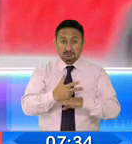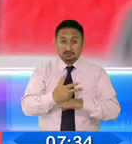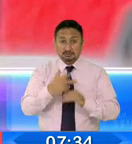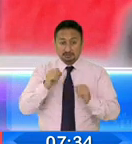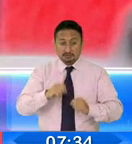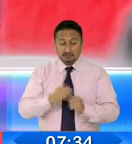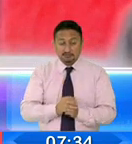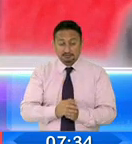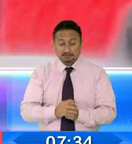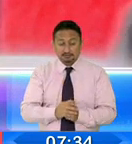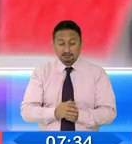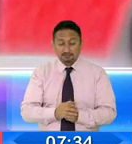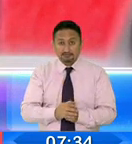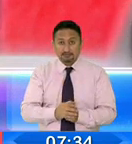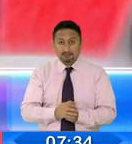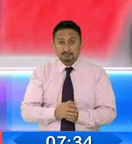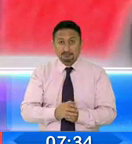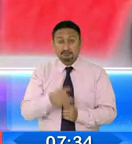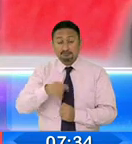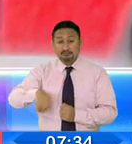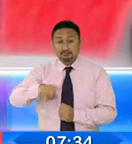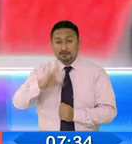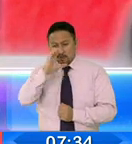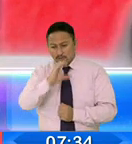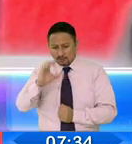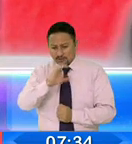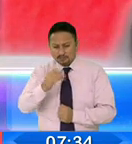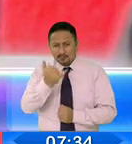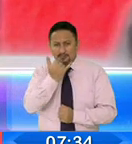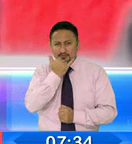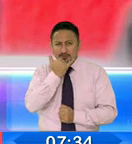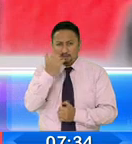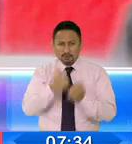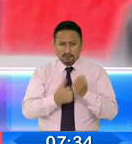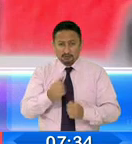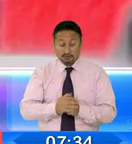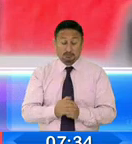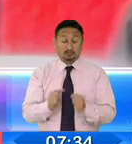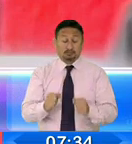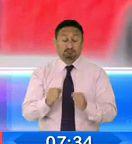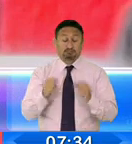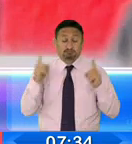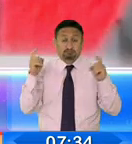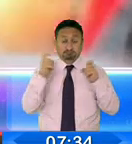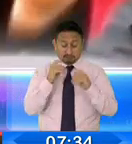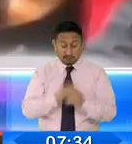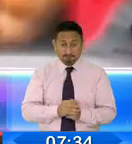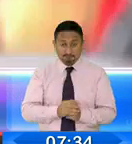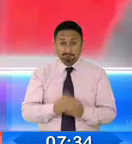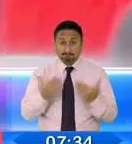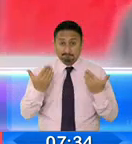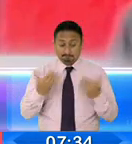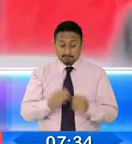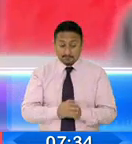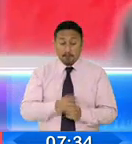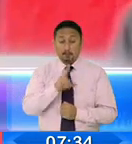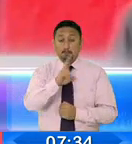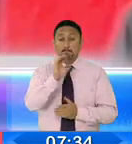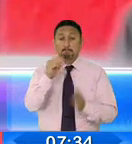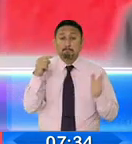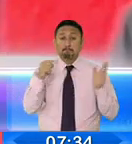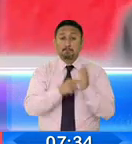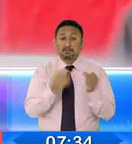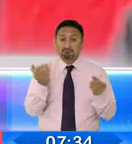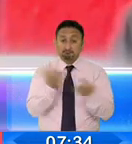encontrarles aquellas irregularidades, anomalías, fue durísimo. Y después de que hayamos presentado 20.000 actas